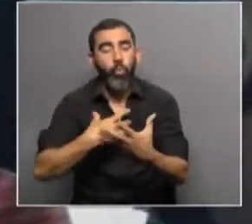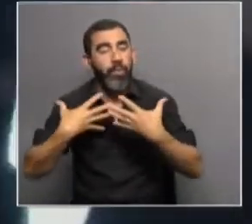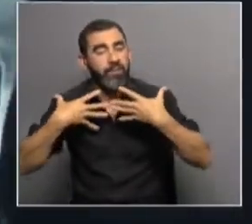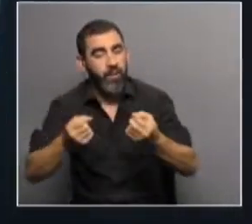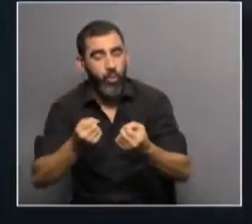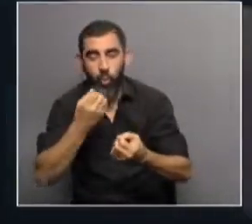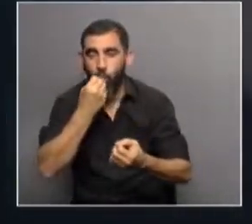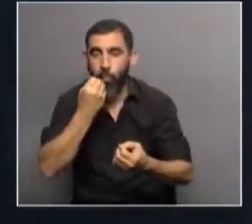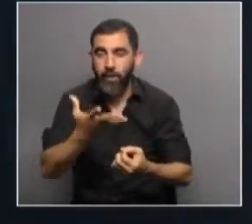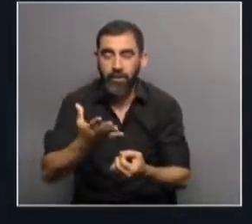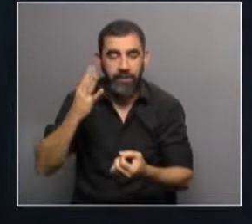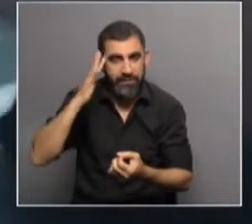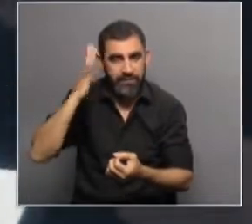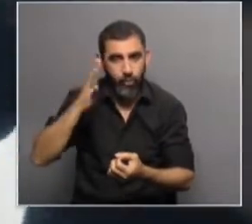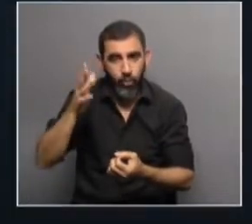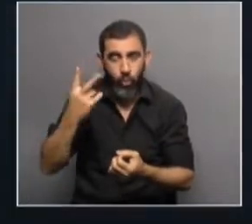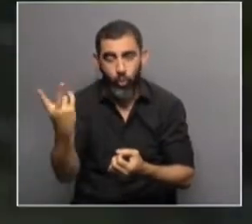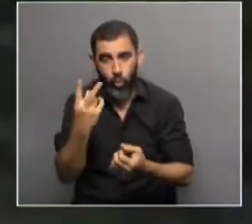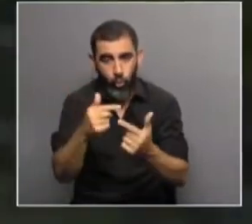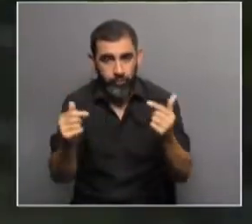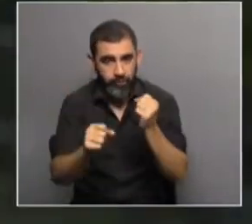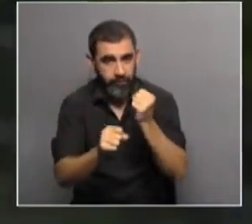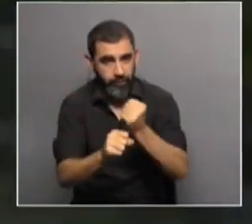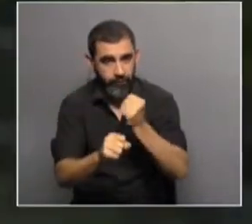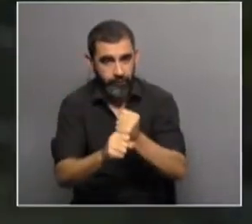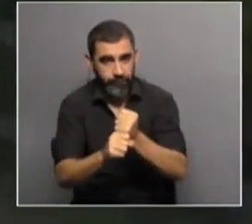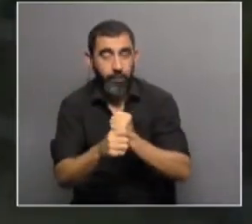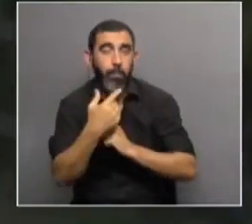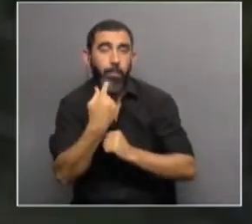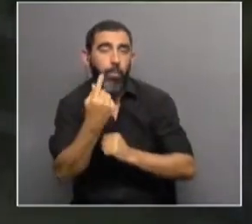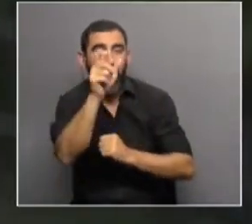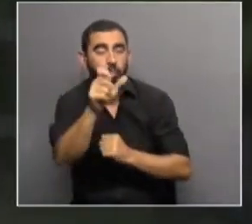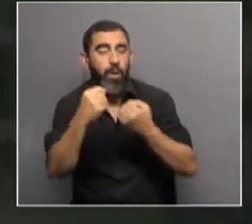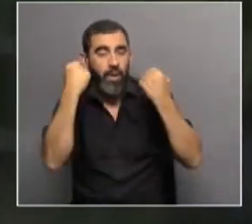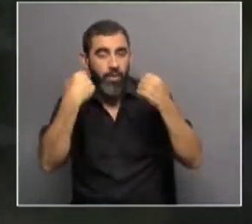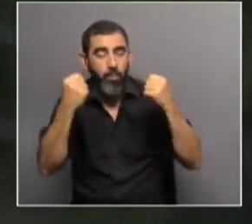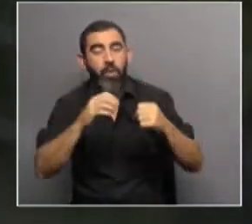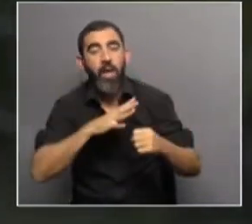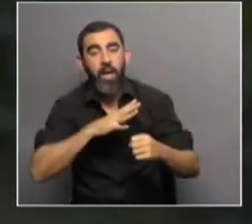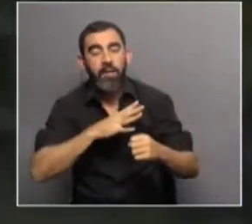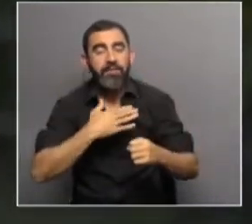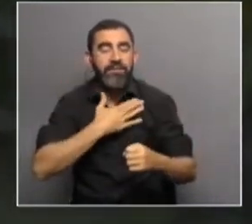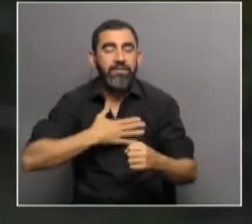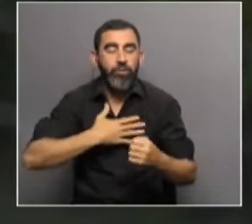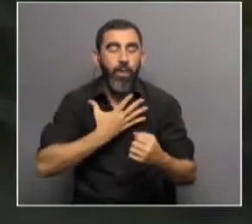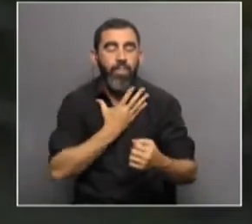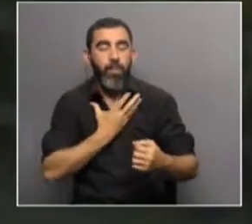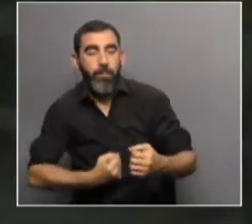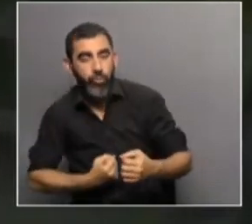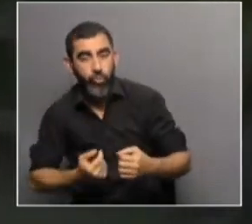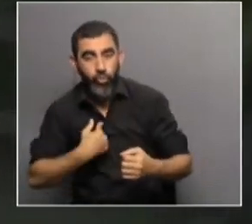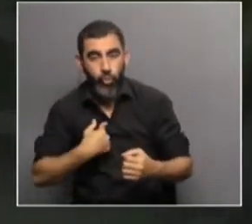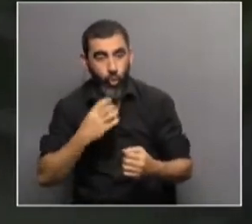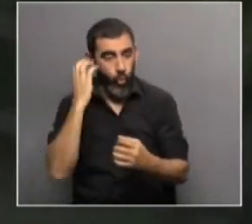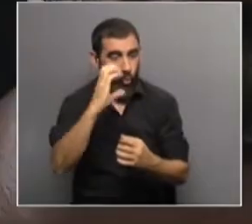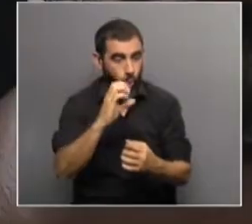bienestar psicológico. Entonces, trabajamos en esos dos lados. Entonces, si un deportista presenta síntomas de depresión, yo no lo atiendo en el